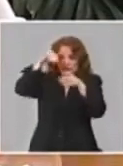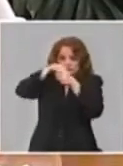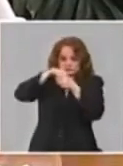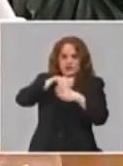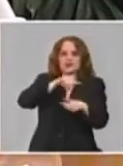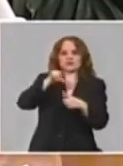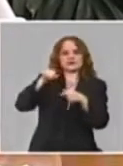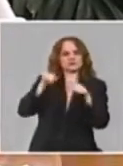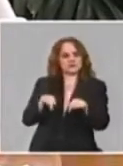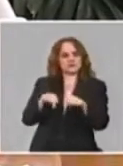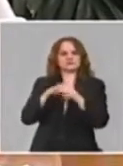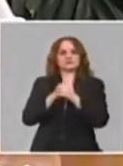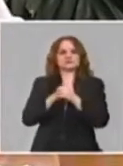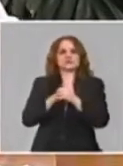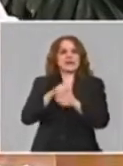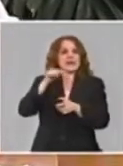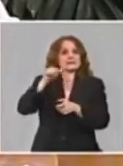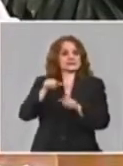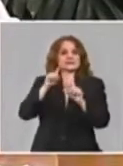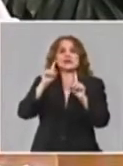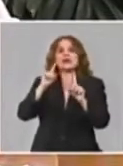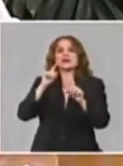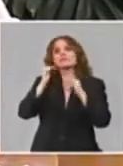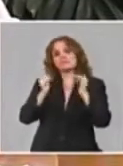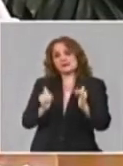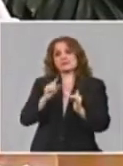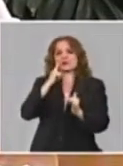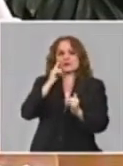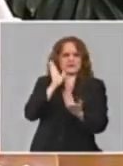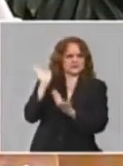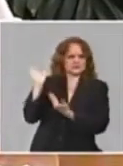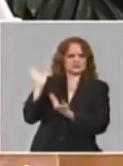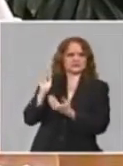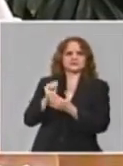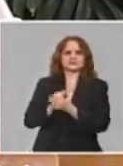Este protocolo tiene asociado un grupo de investigaciones que viene en la próxima lámina.